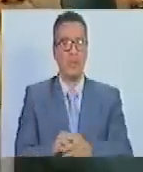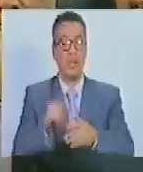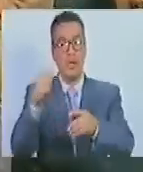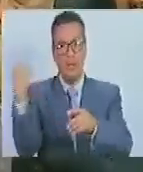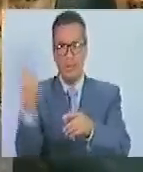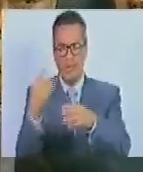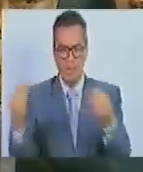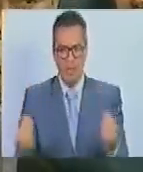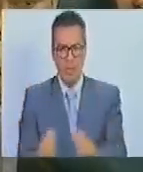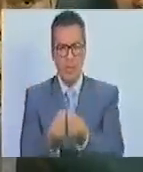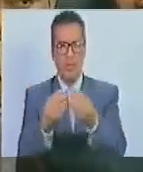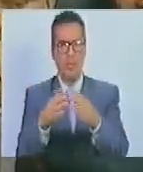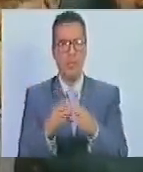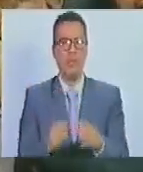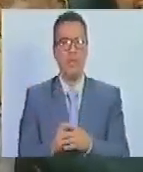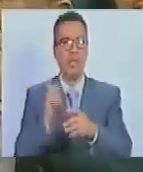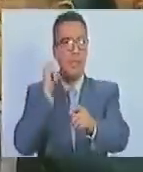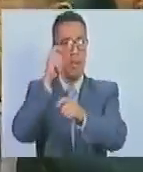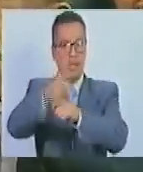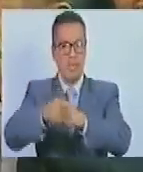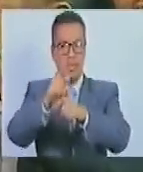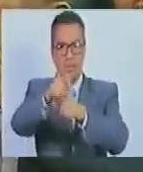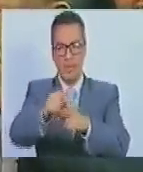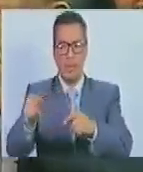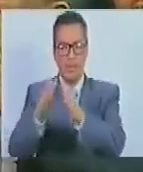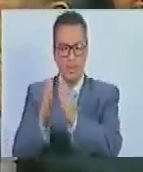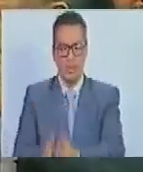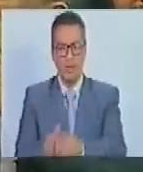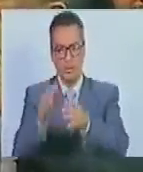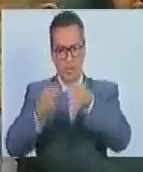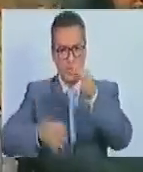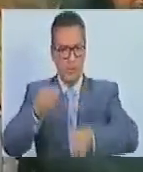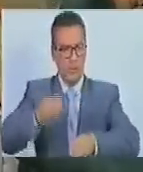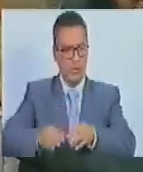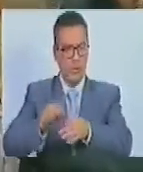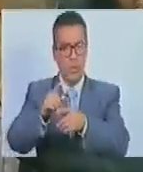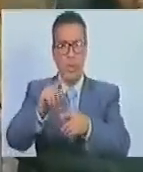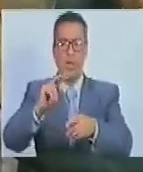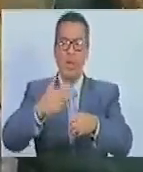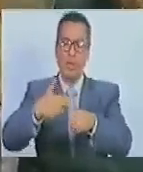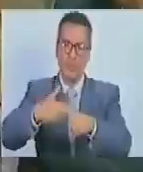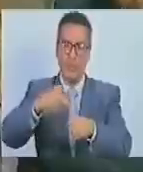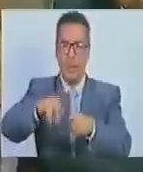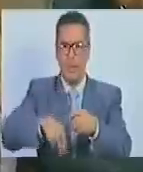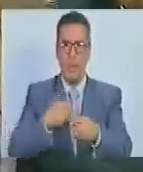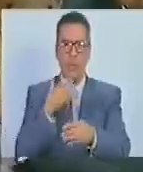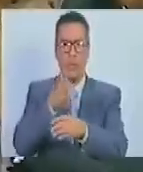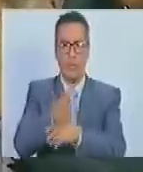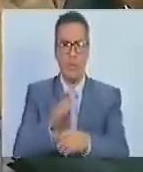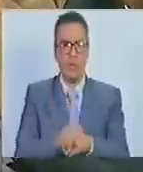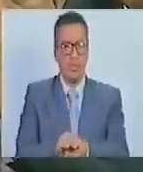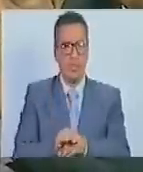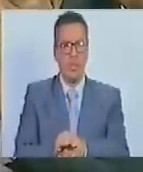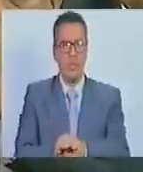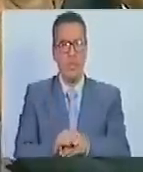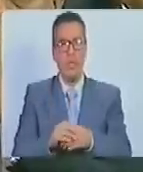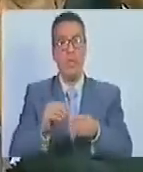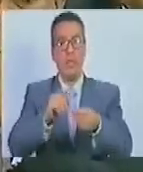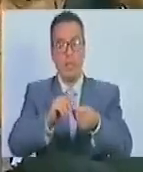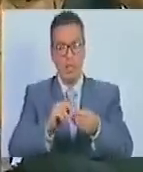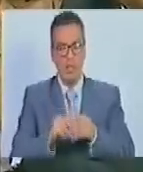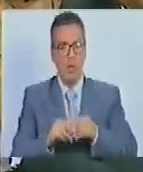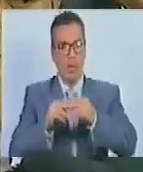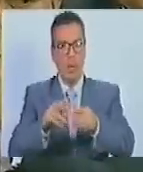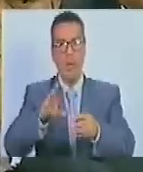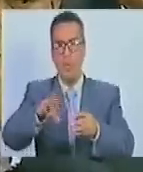venido acompañando a los pescadores margariteños en su justo reclamo por el combustible para poder acceder a los créditos que hoy les impiden